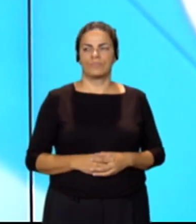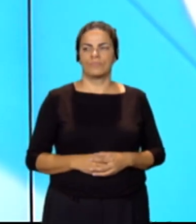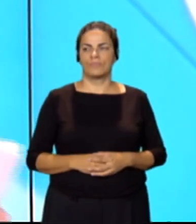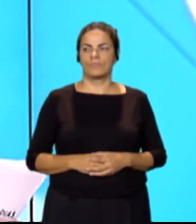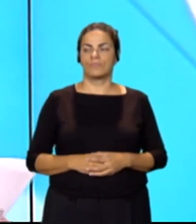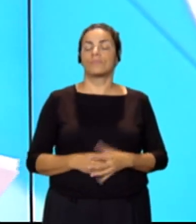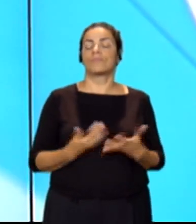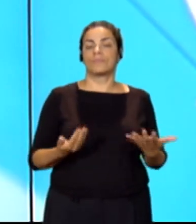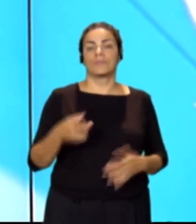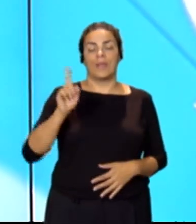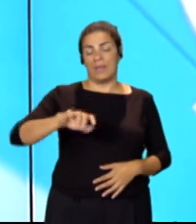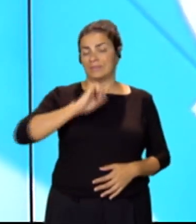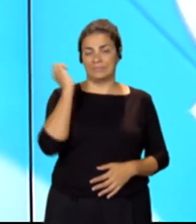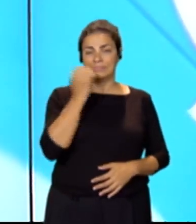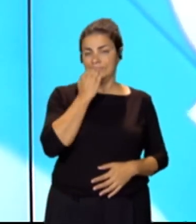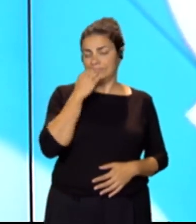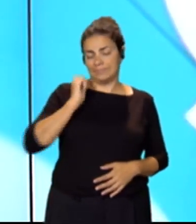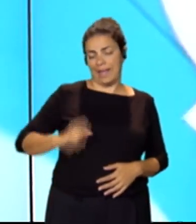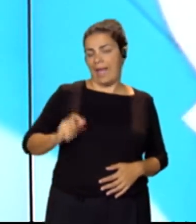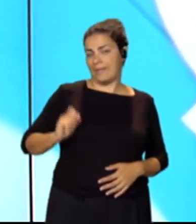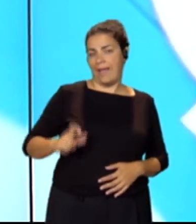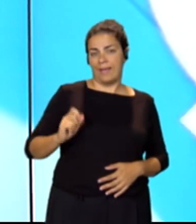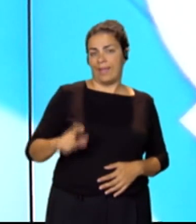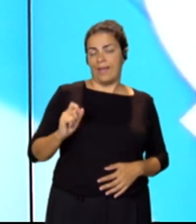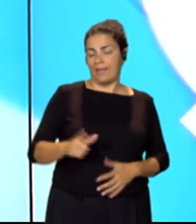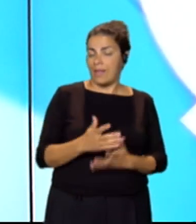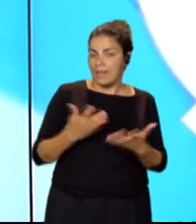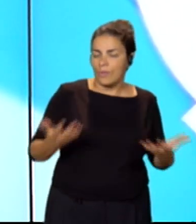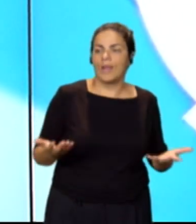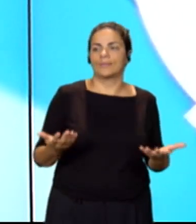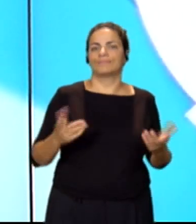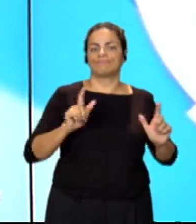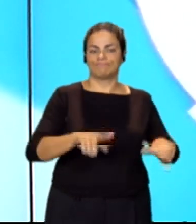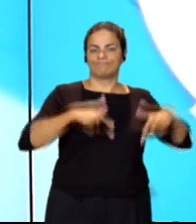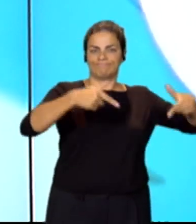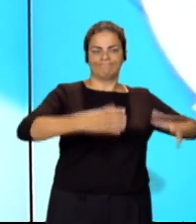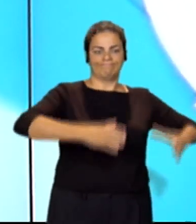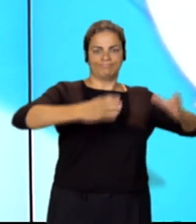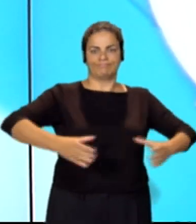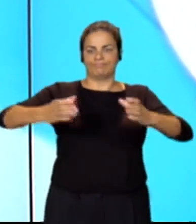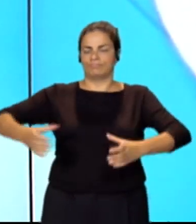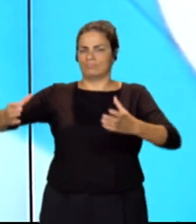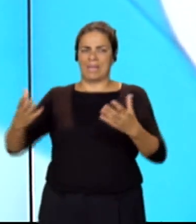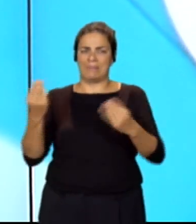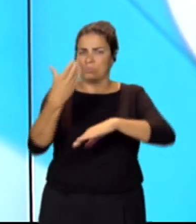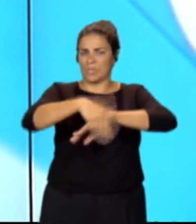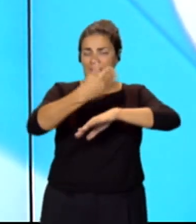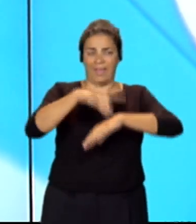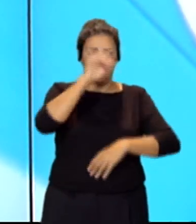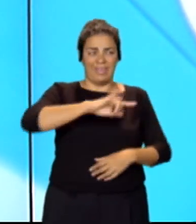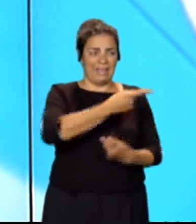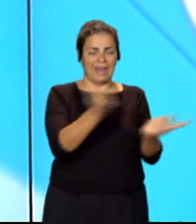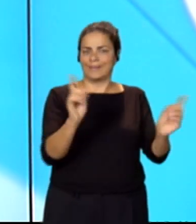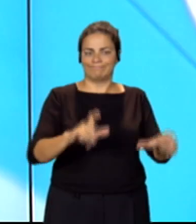Y una queja frecuente en esta sección, la falta de contenedores de basura en muchas calles del archipiélago.